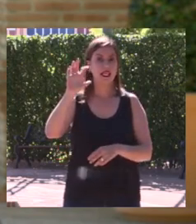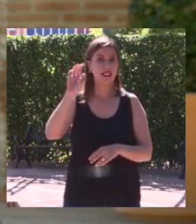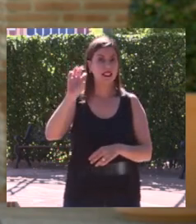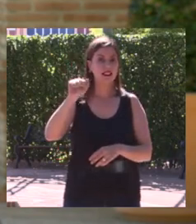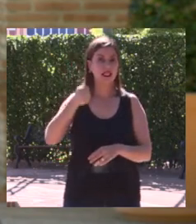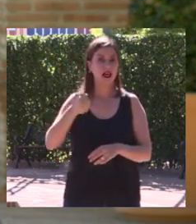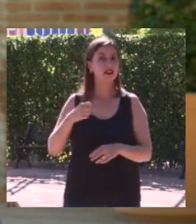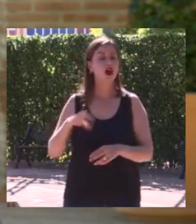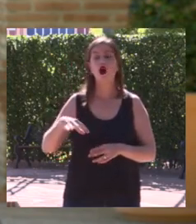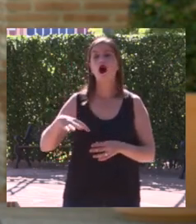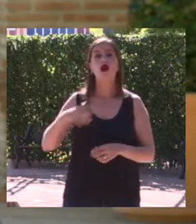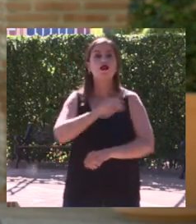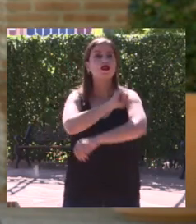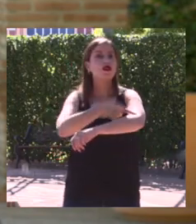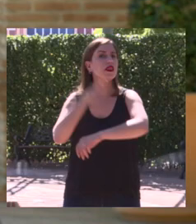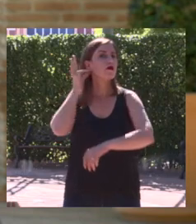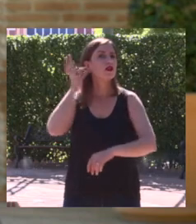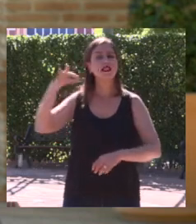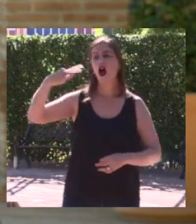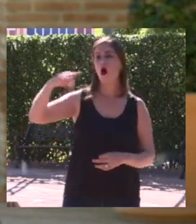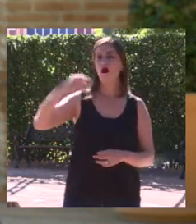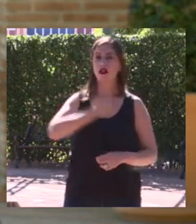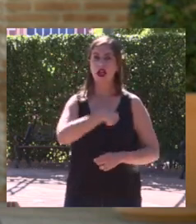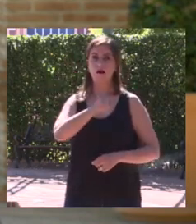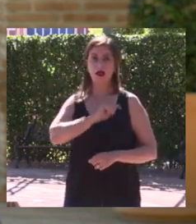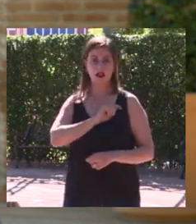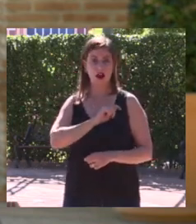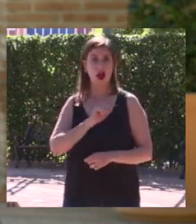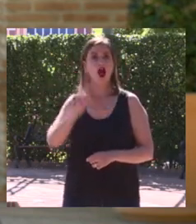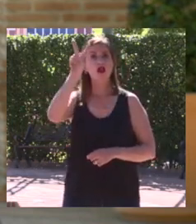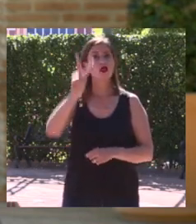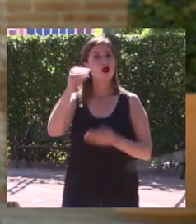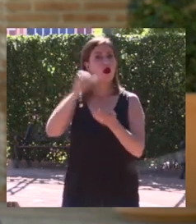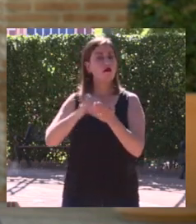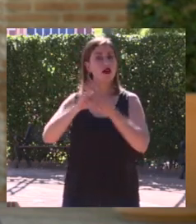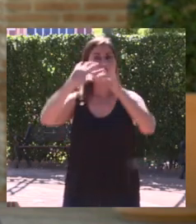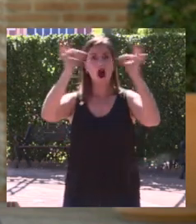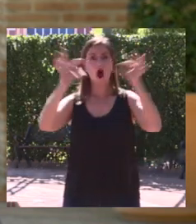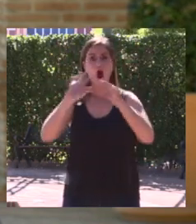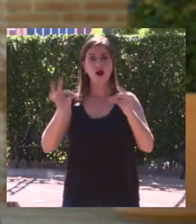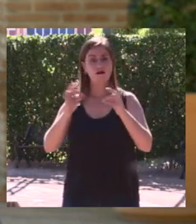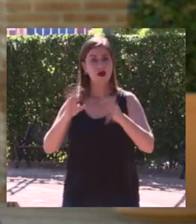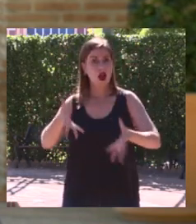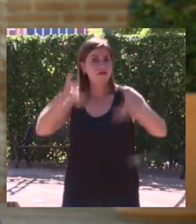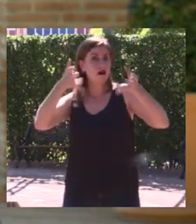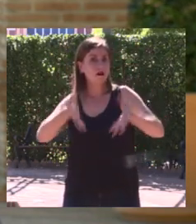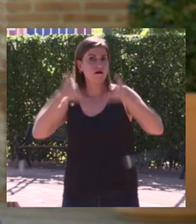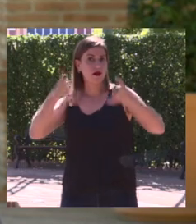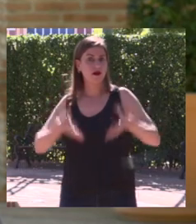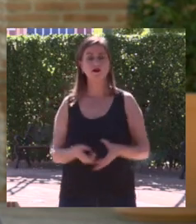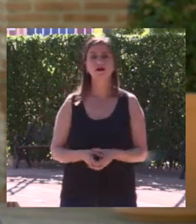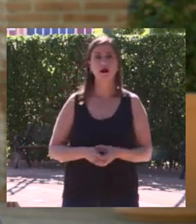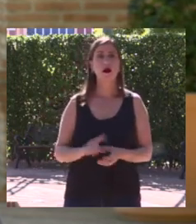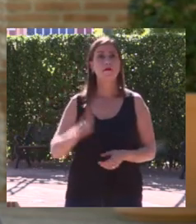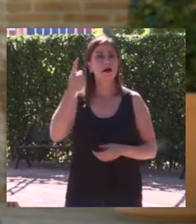ha sido la única deportista española doble campeona olímpica. Ganó el oro primero